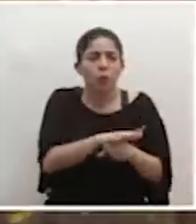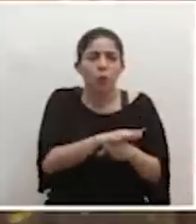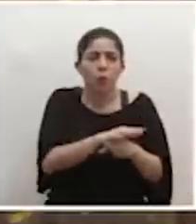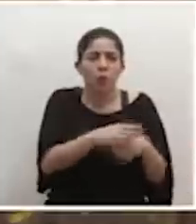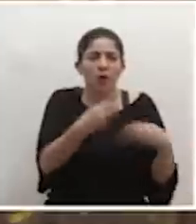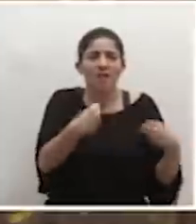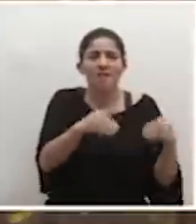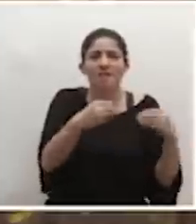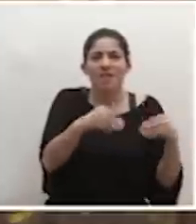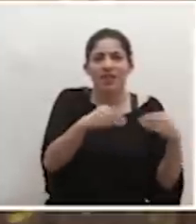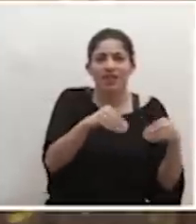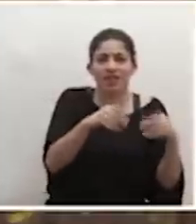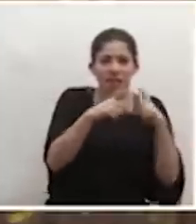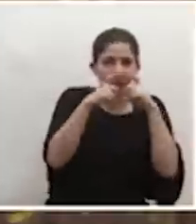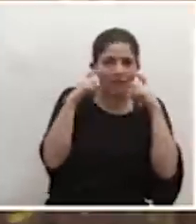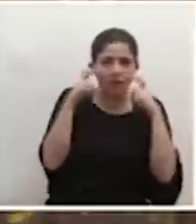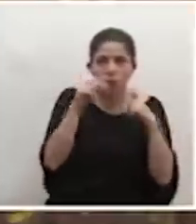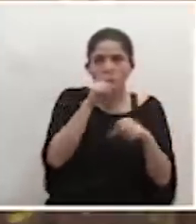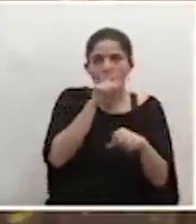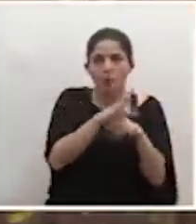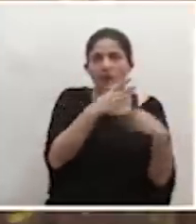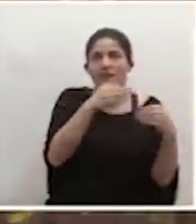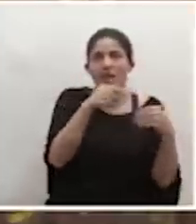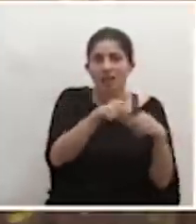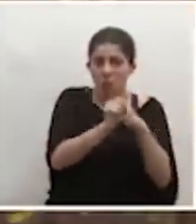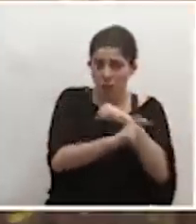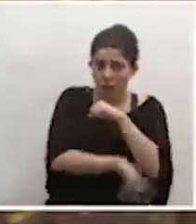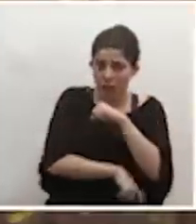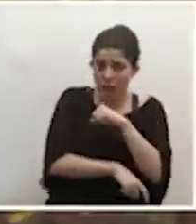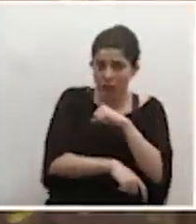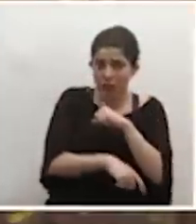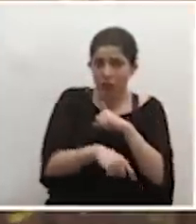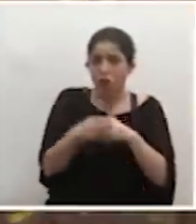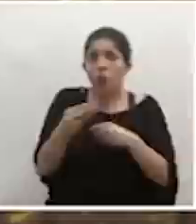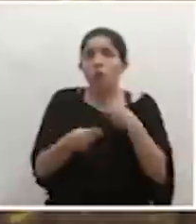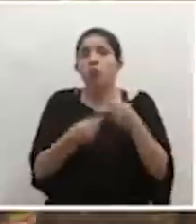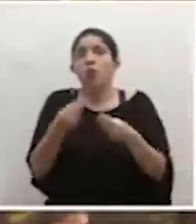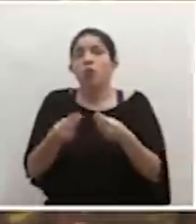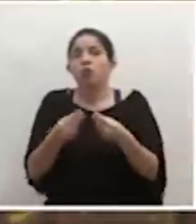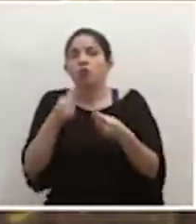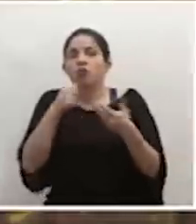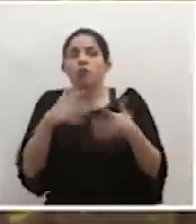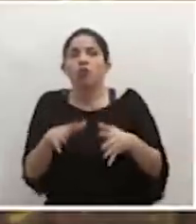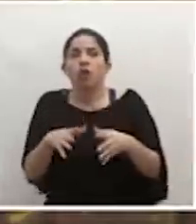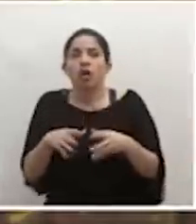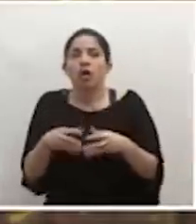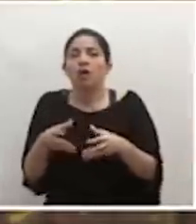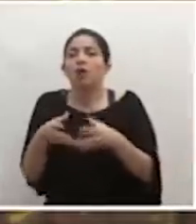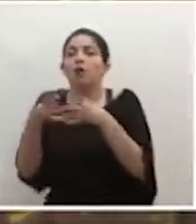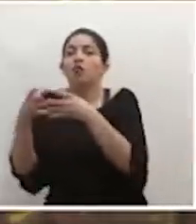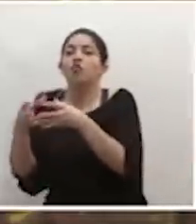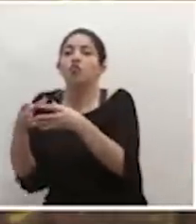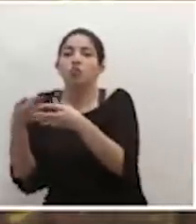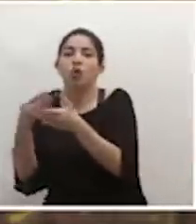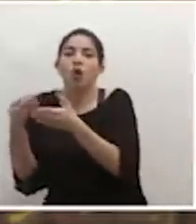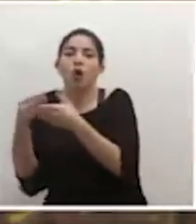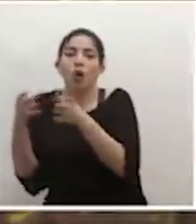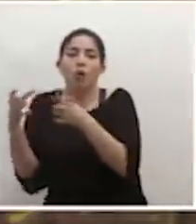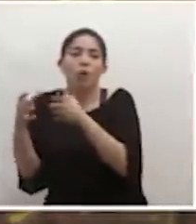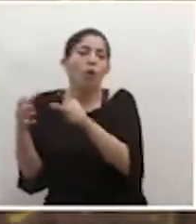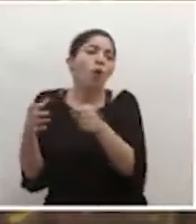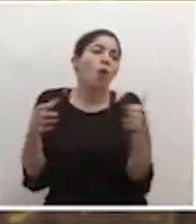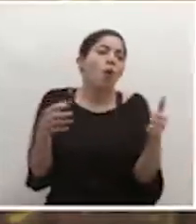ventas especulativas que no necesariamente vayan a llegar estos productos a una masa de la población y que se vean